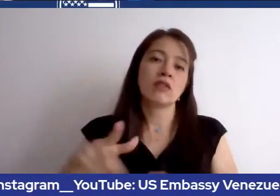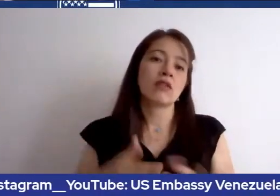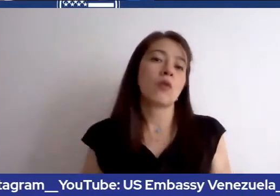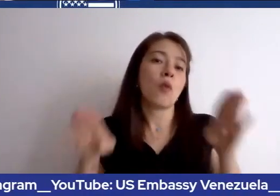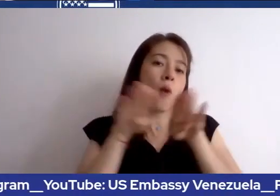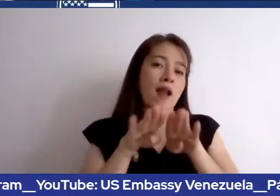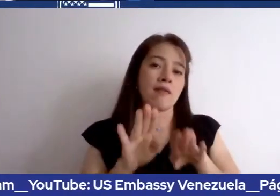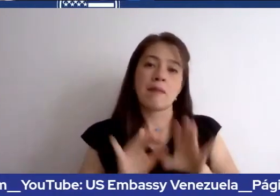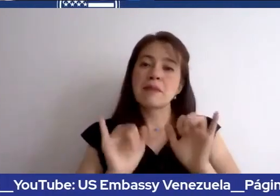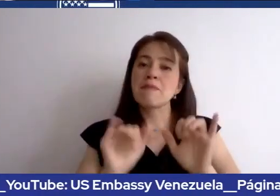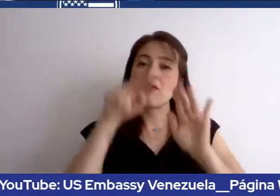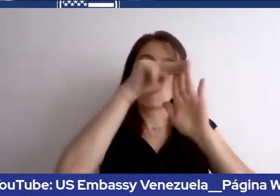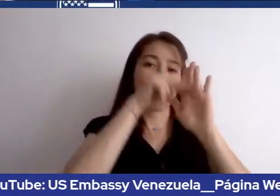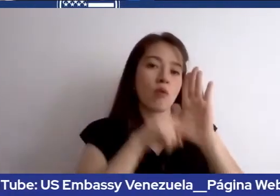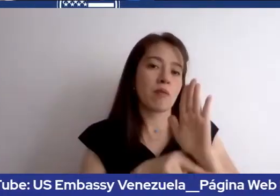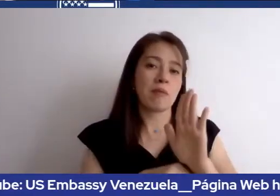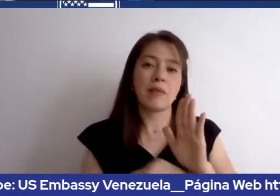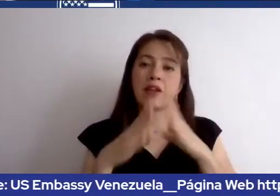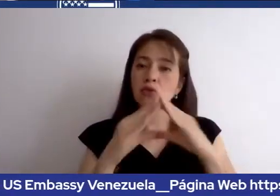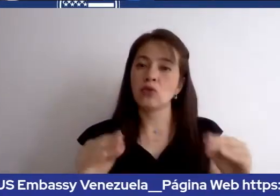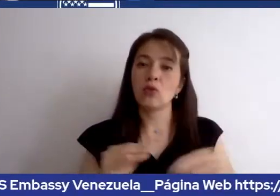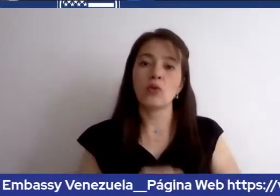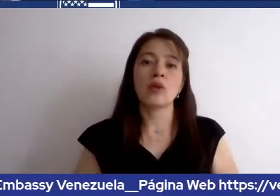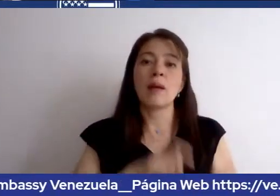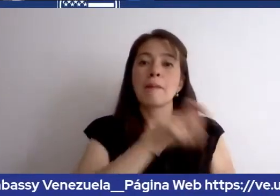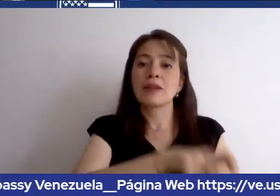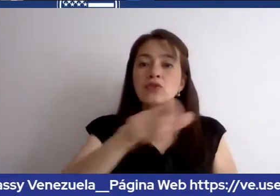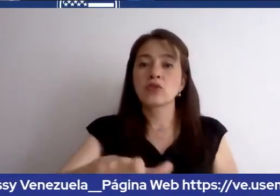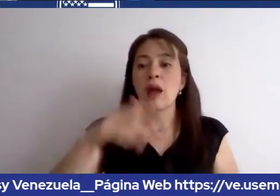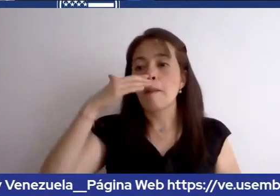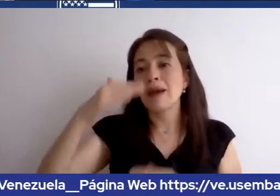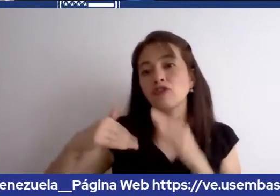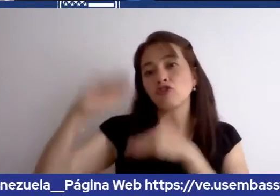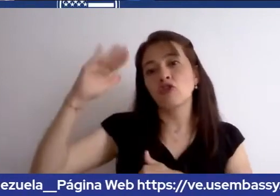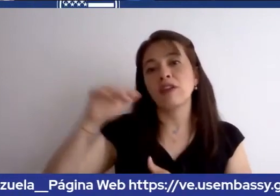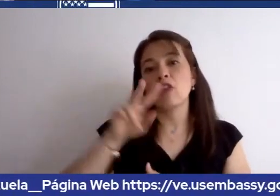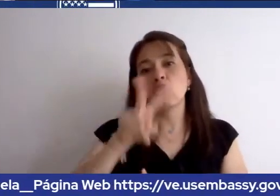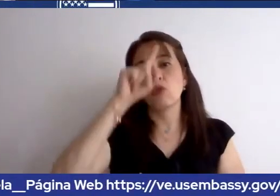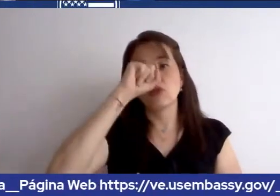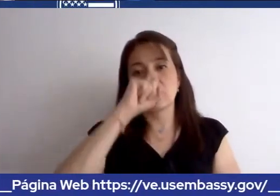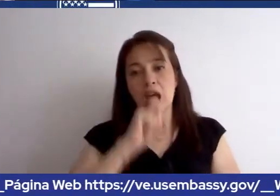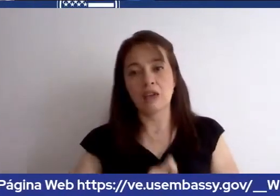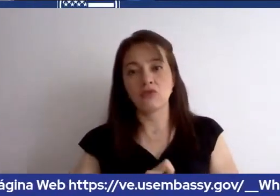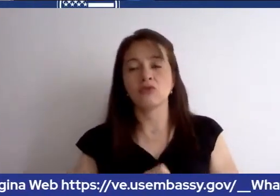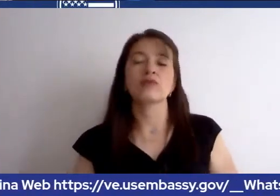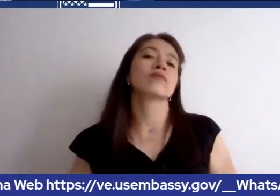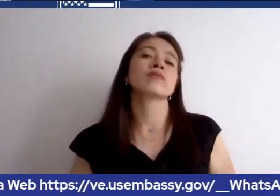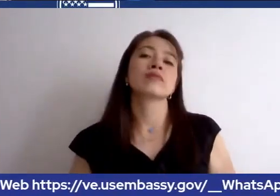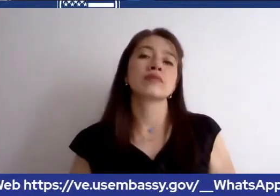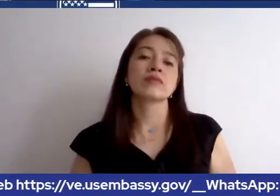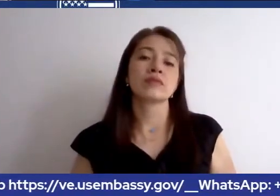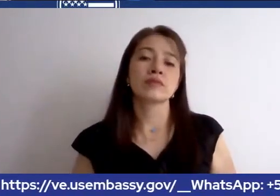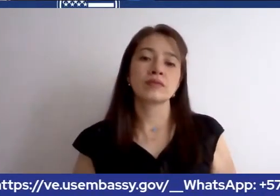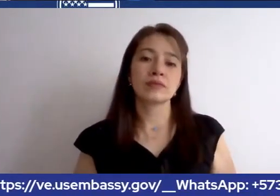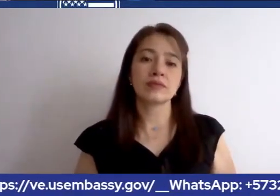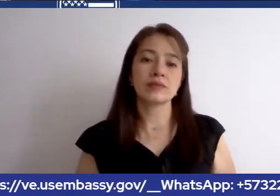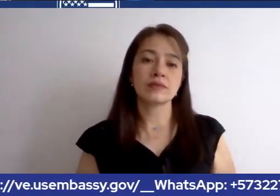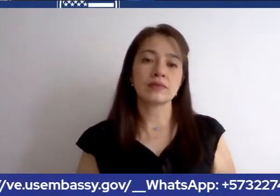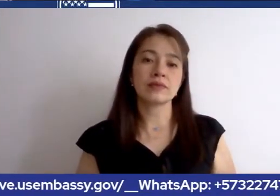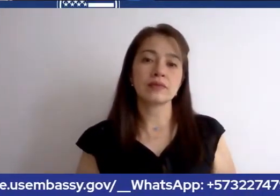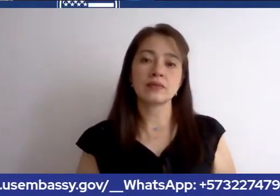para todos los pasajeros mayores de dos años de edad o sea no